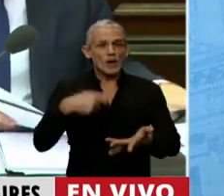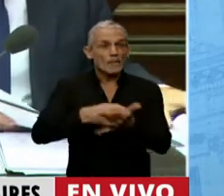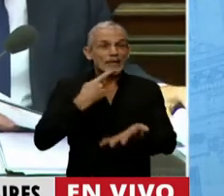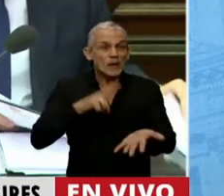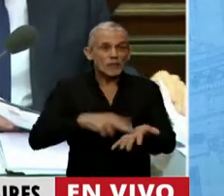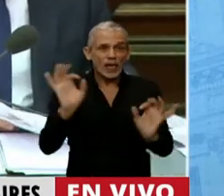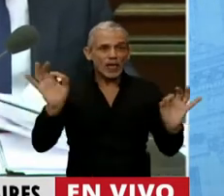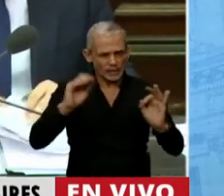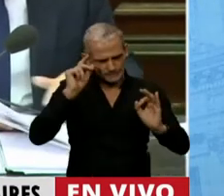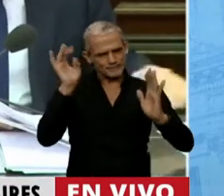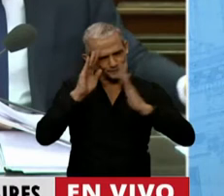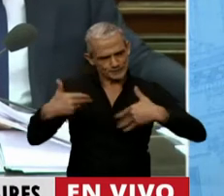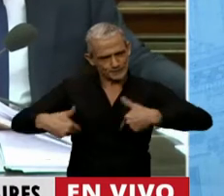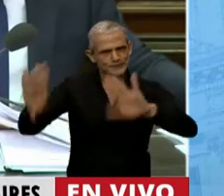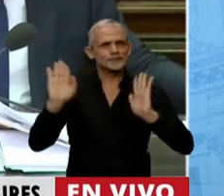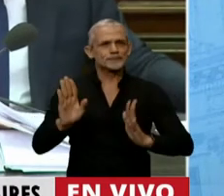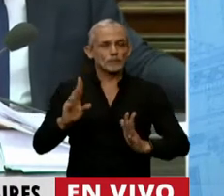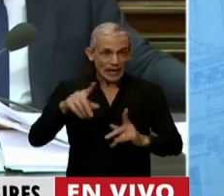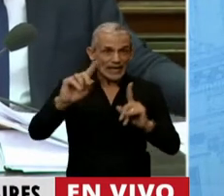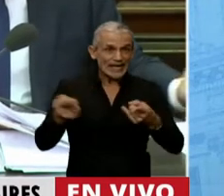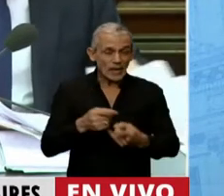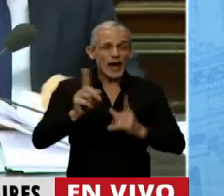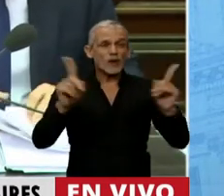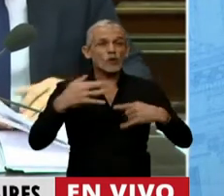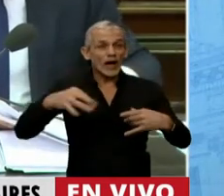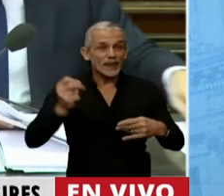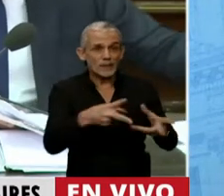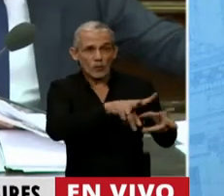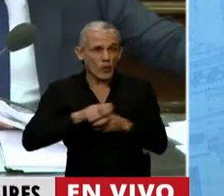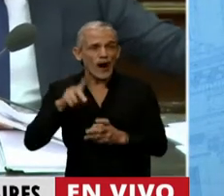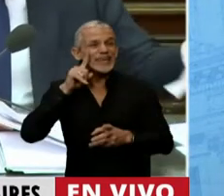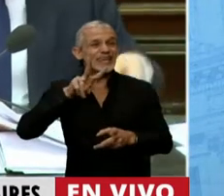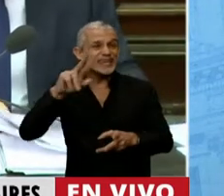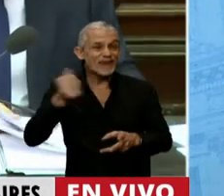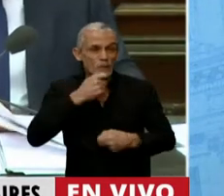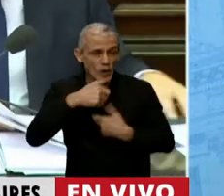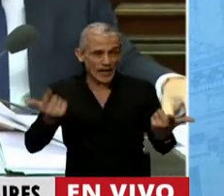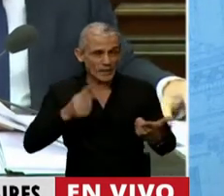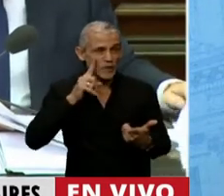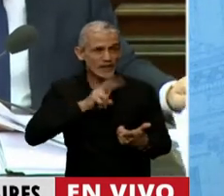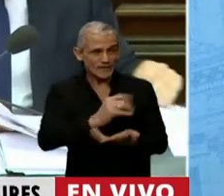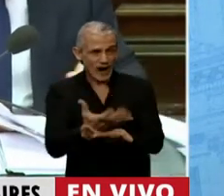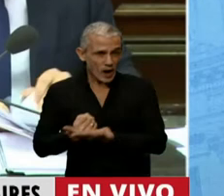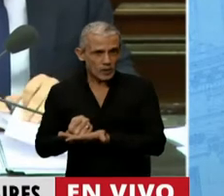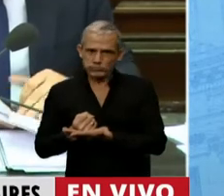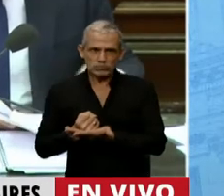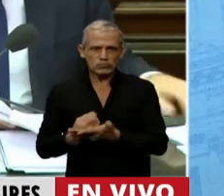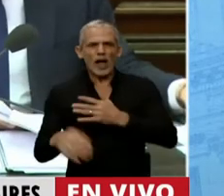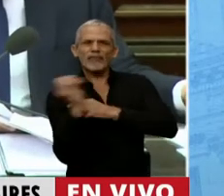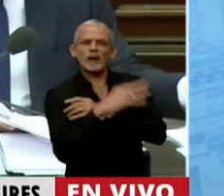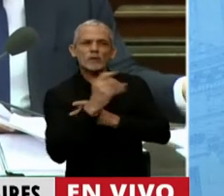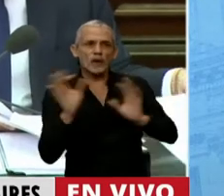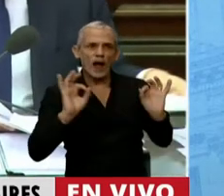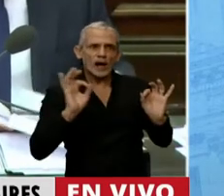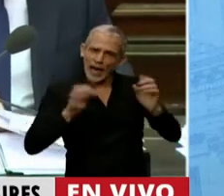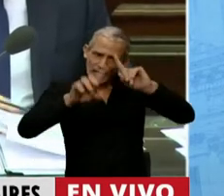impuestos, sino que aquellas empresas que son agentes de retención del IVA, por ejemplo, no lo hayan depositado y luego